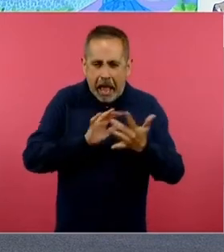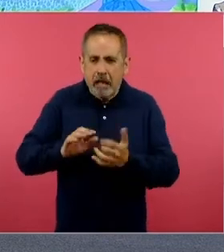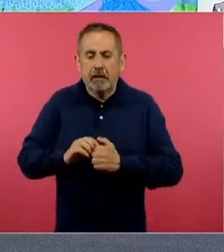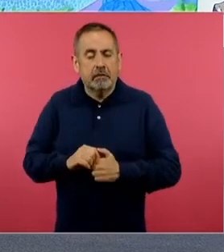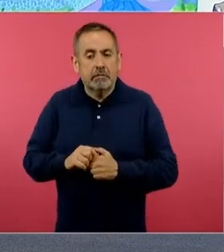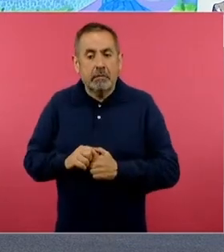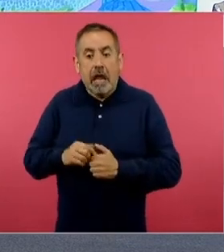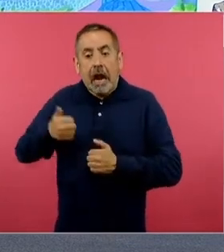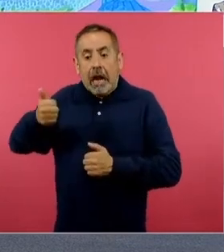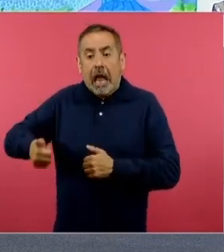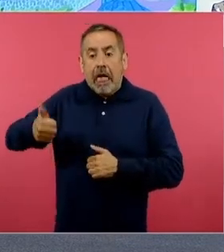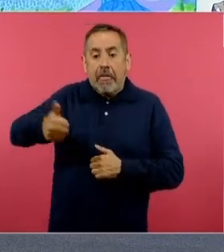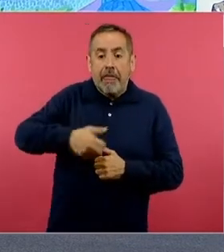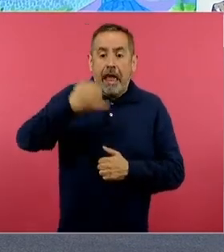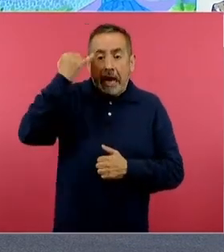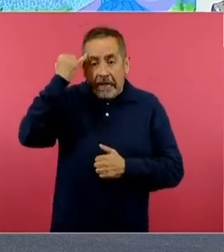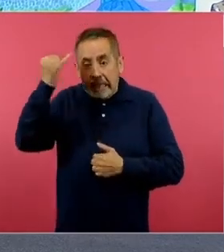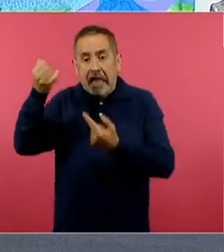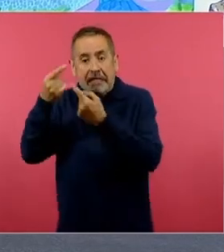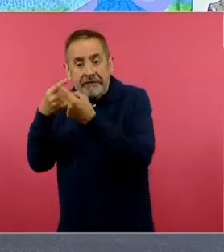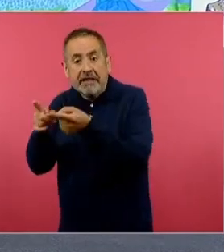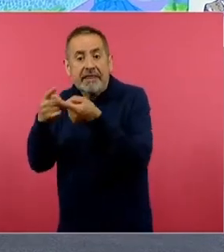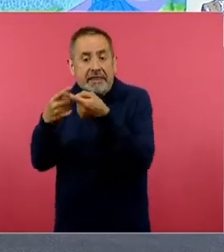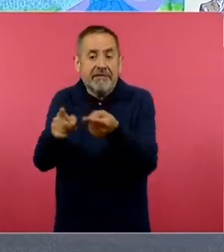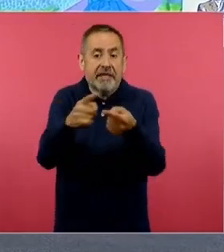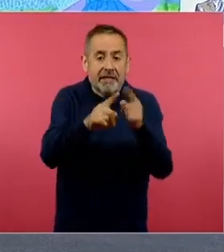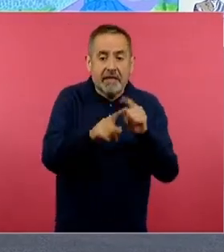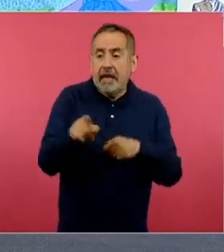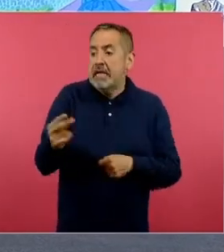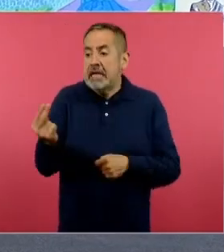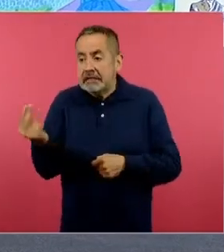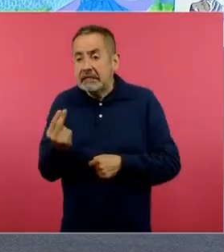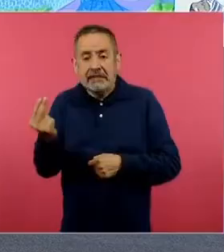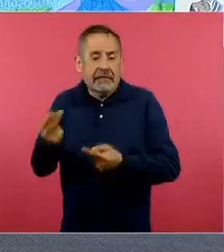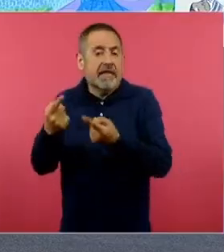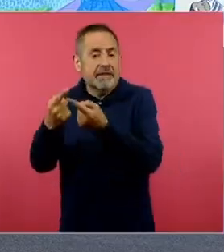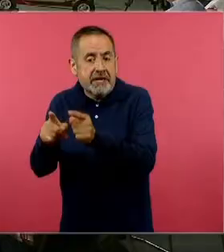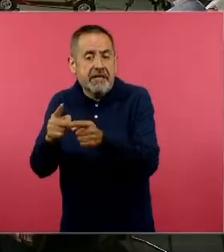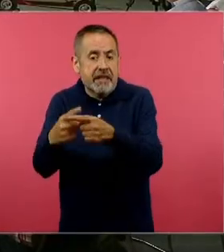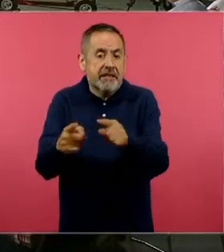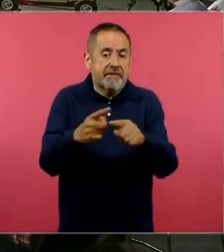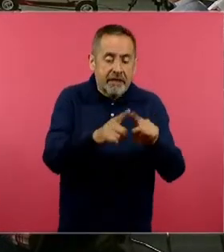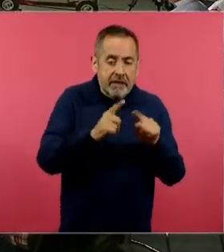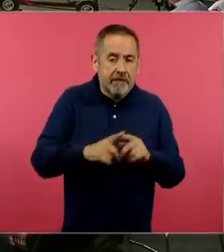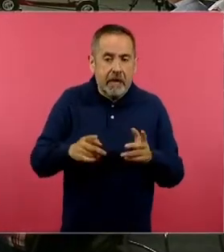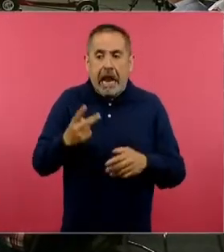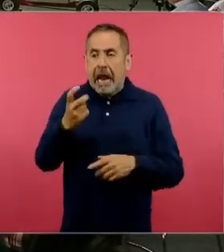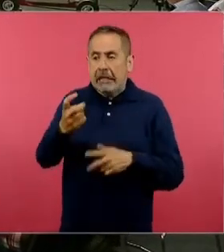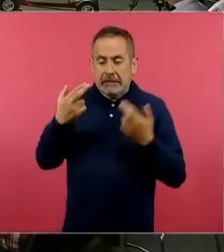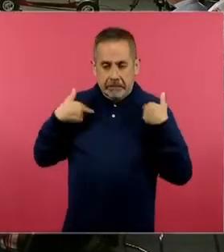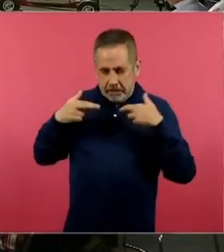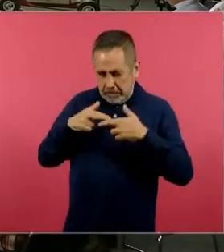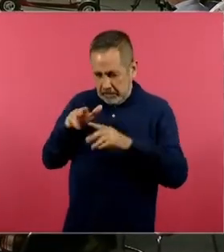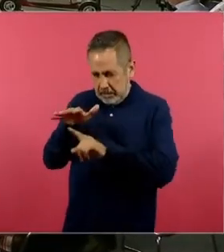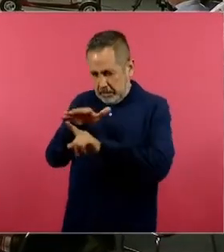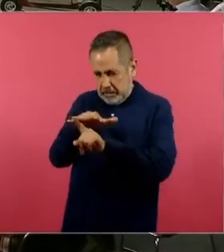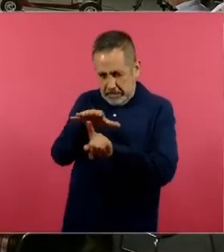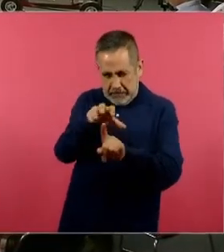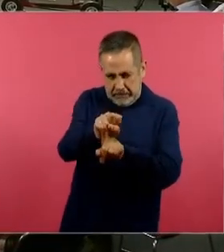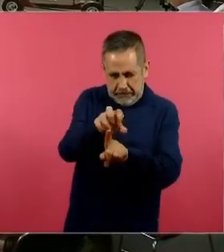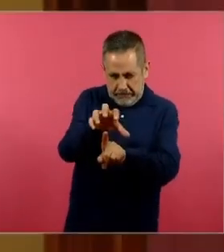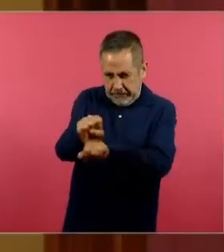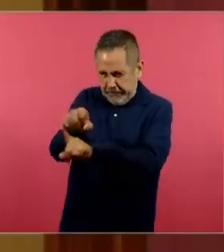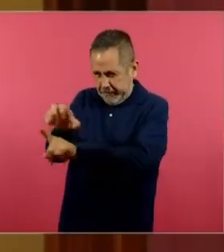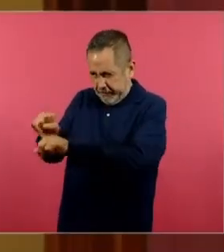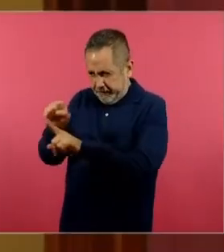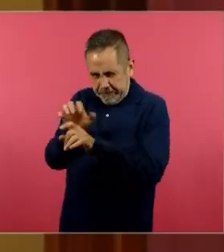múltiples ideas, múltiples intereses, múltiples necesidades, que eso es lo que al docente le interesa y tiene que trabajar, esa es